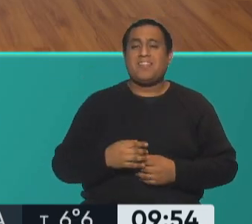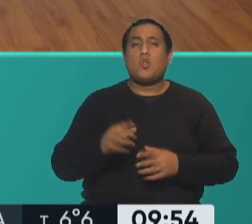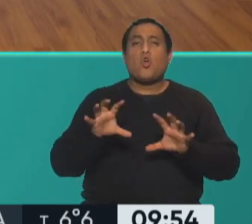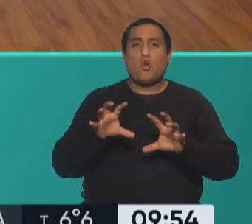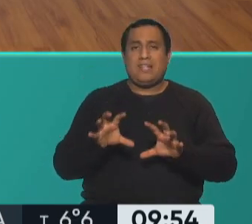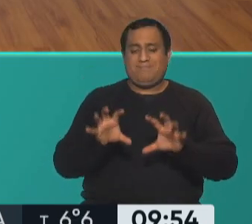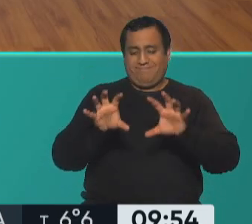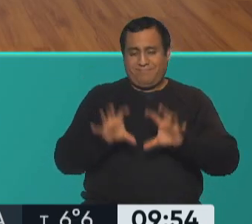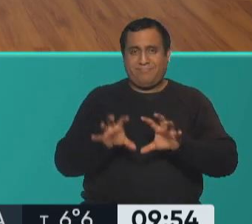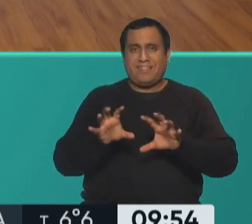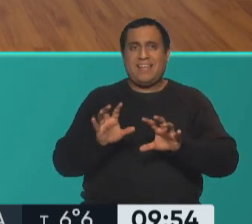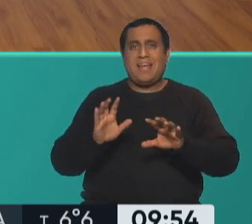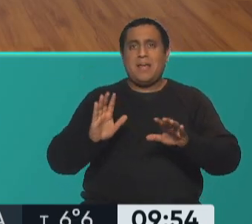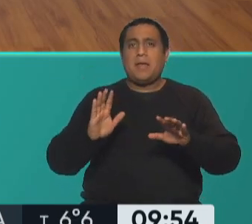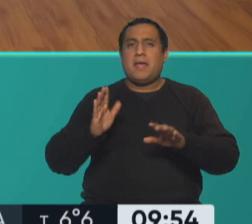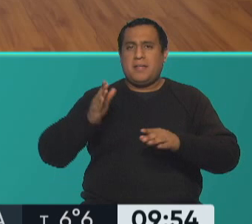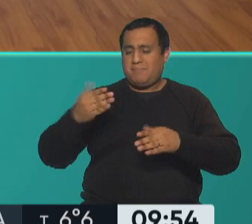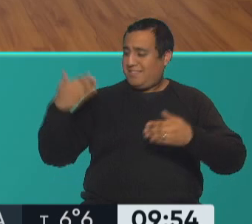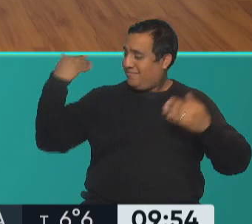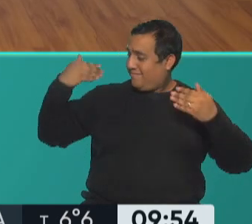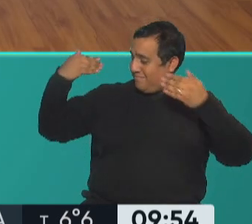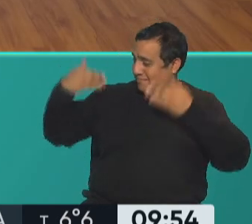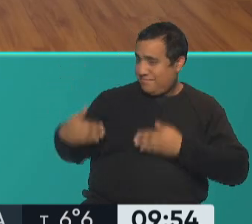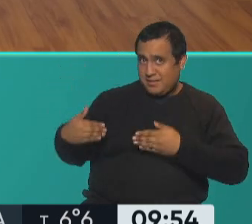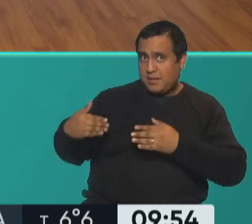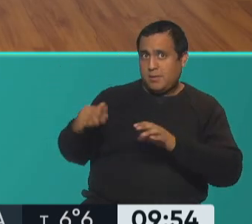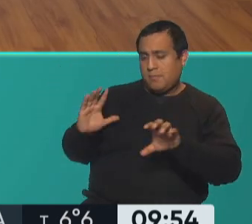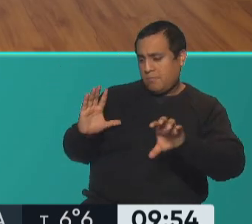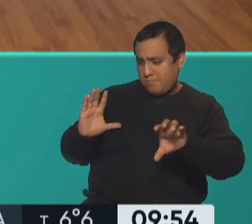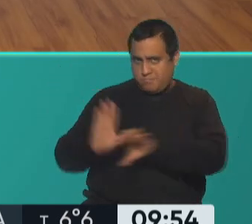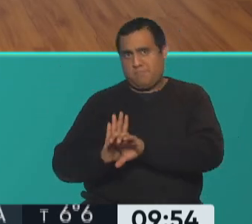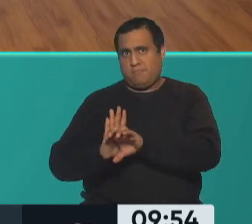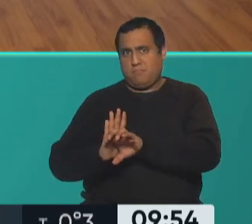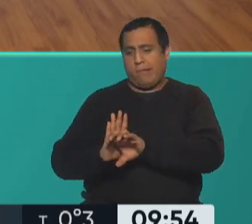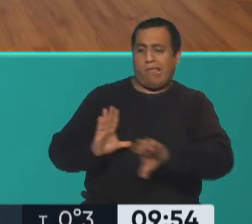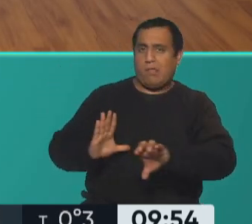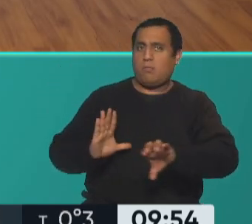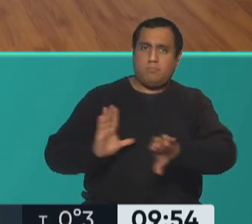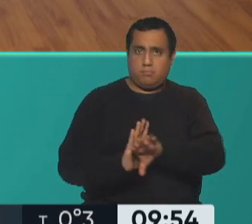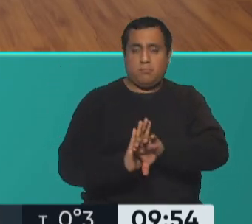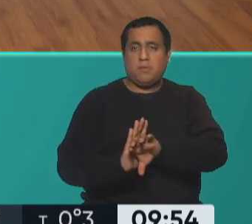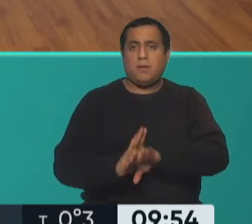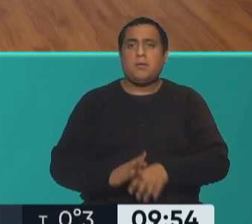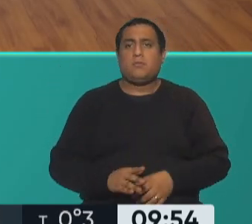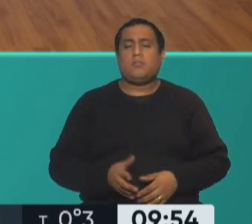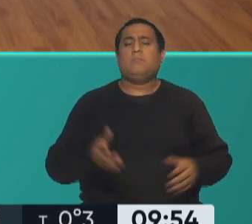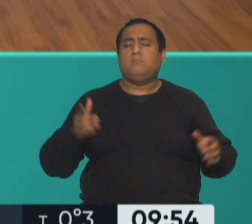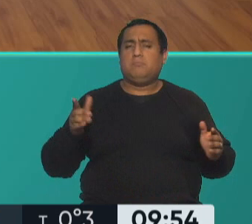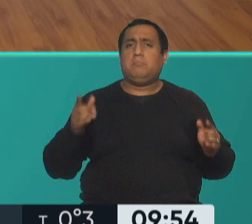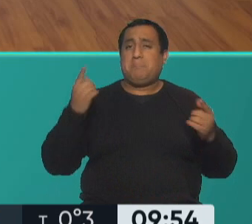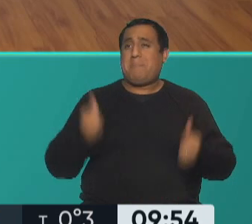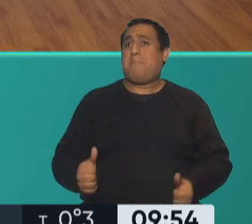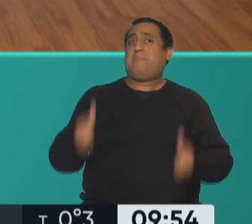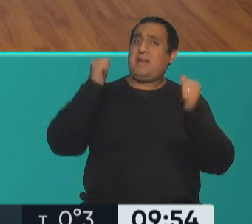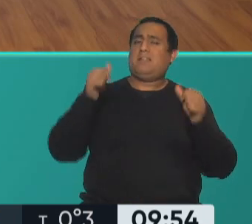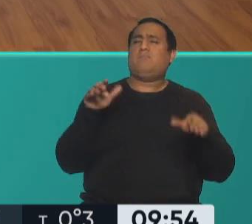contra el respaldo no estar separada y ir hacia atrás exhalando todo el aire en el punto máximo de